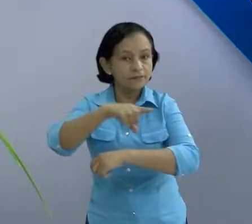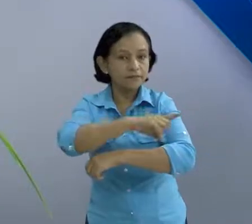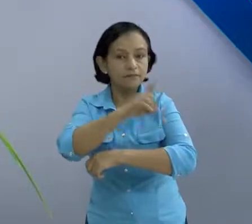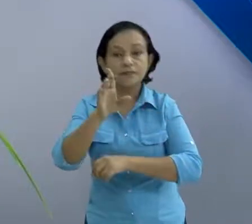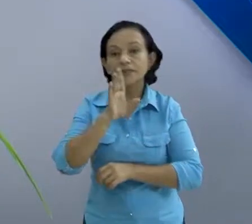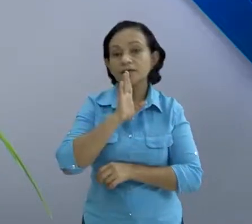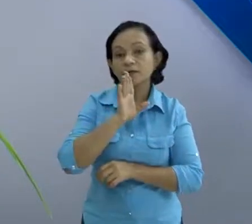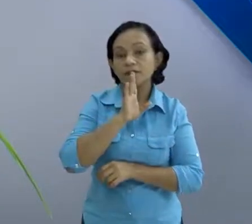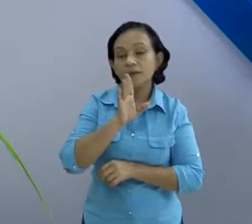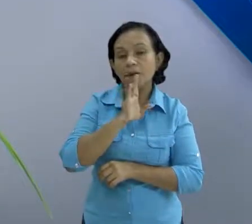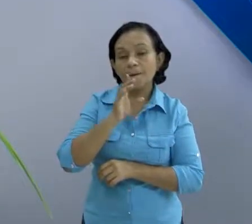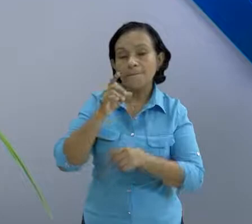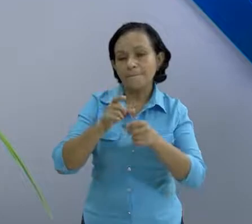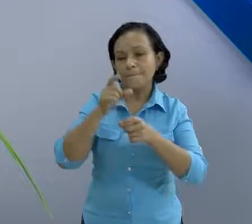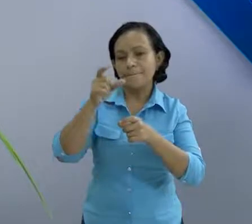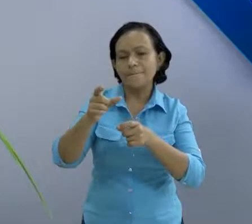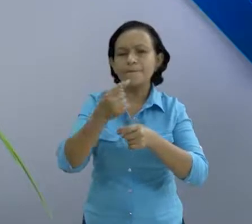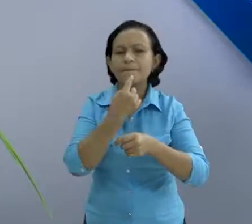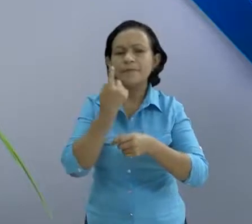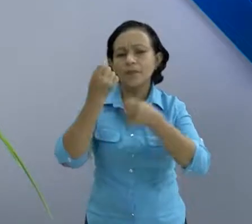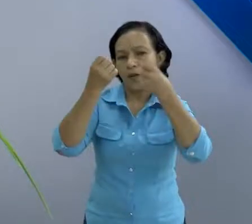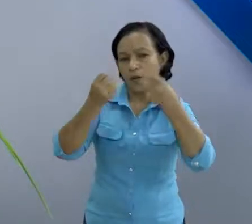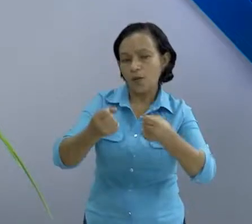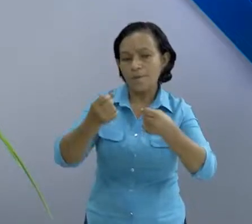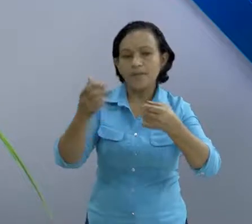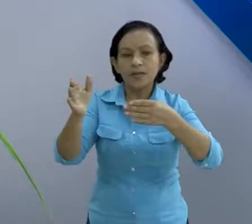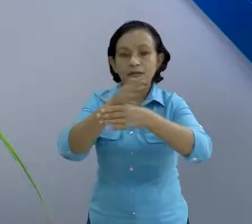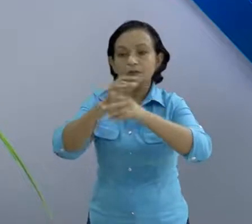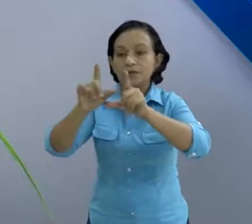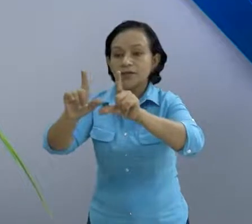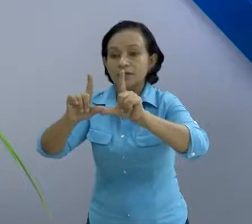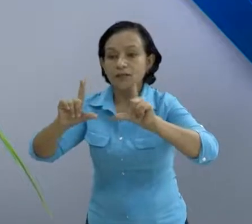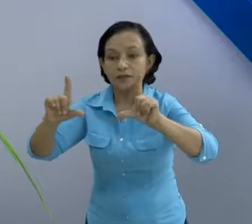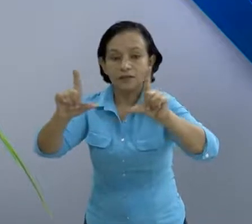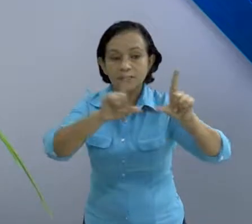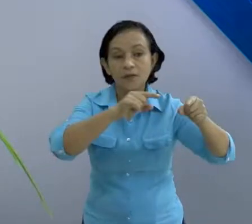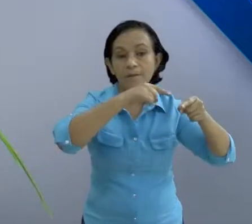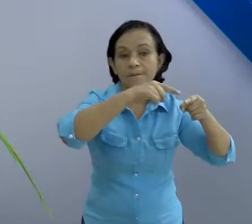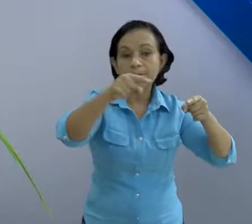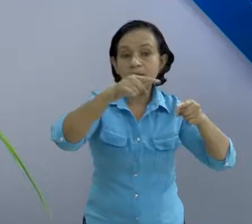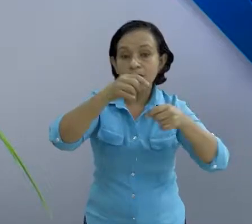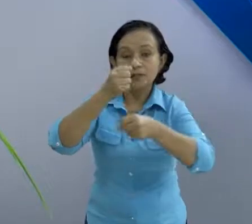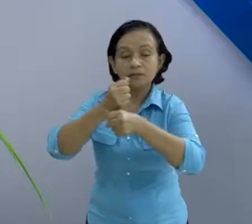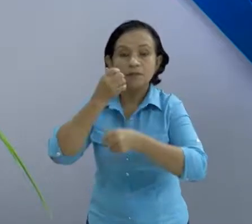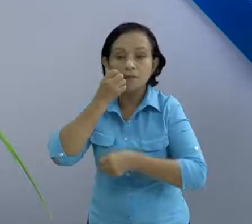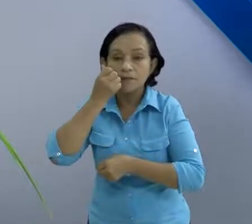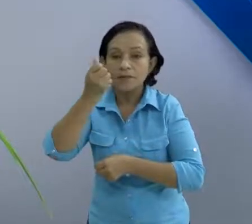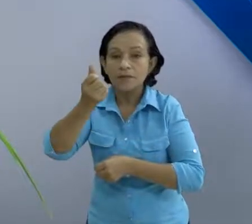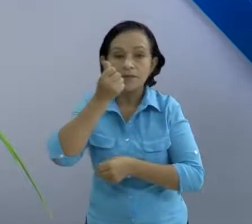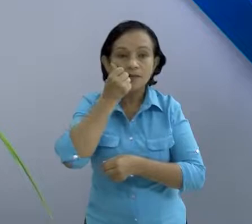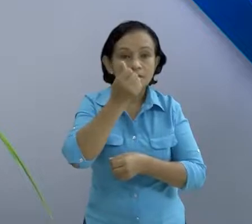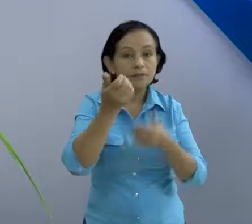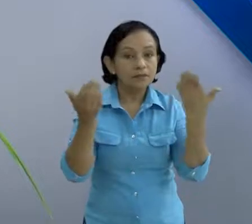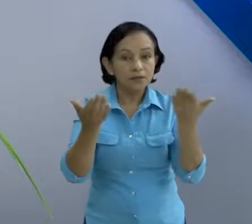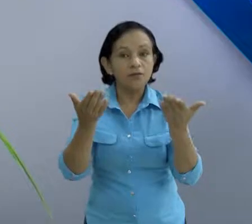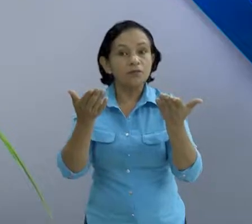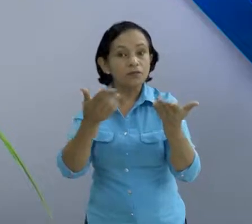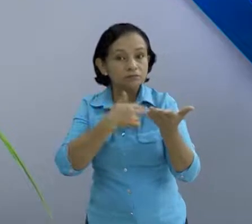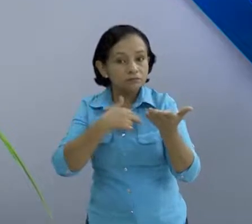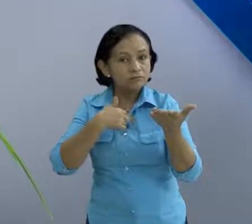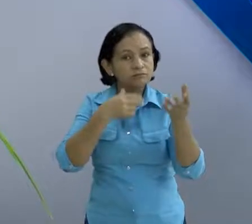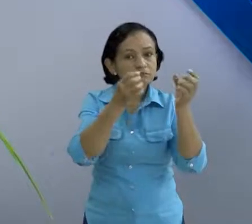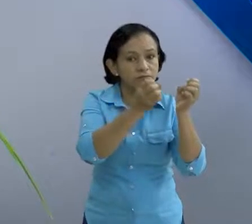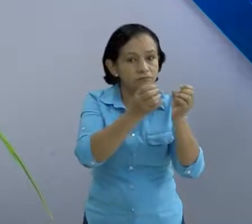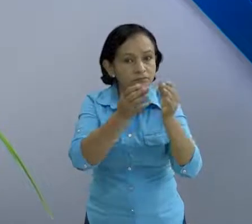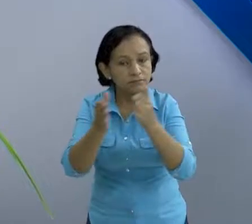conversando con nuestro invitado acerca de los puestos de mando municipales y comunitarios, estos cómo se han venido